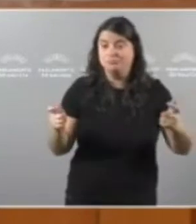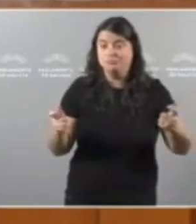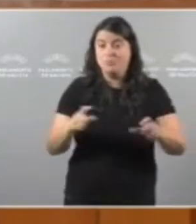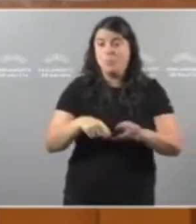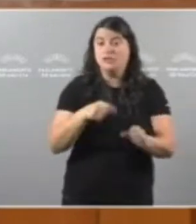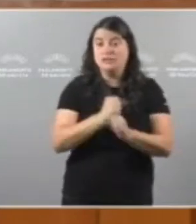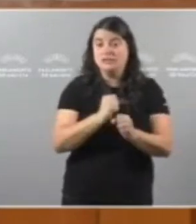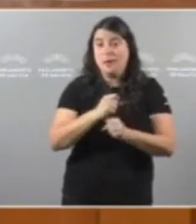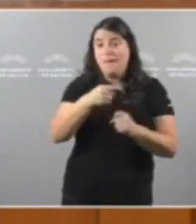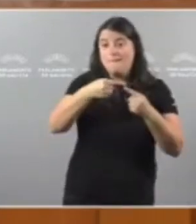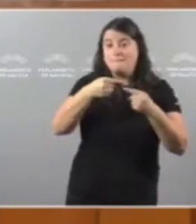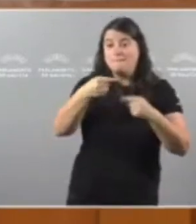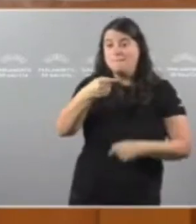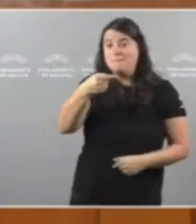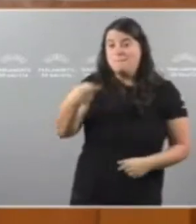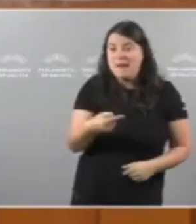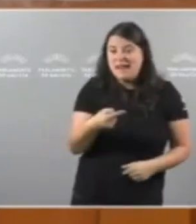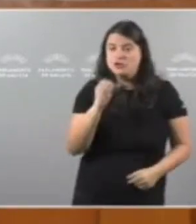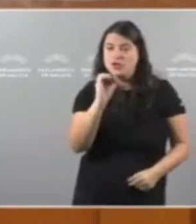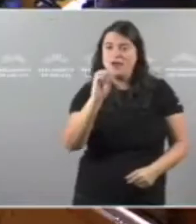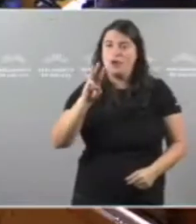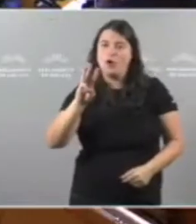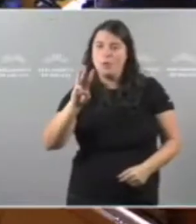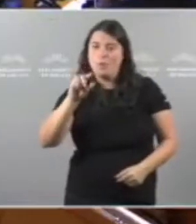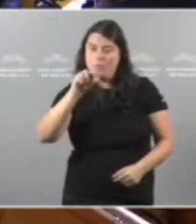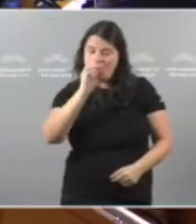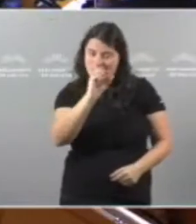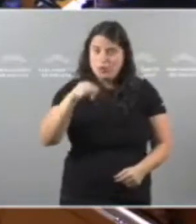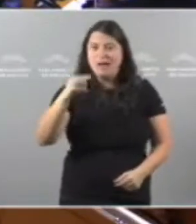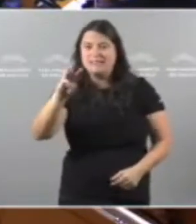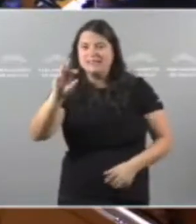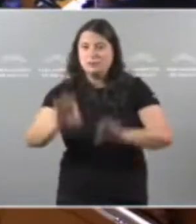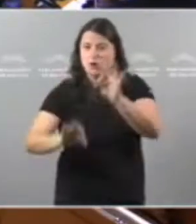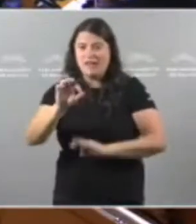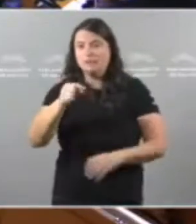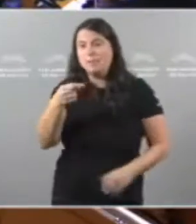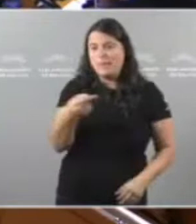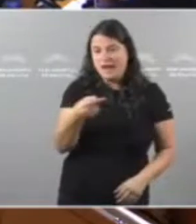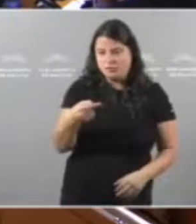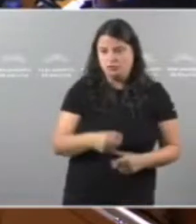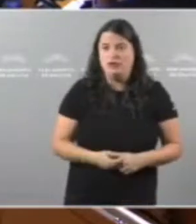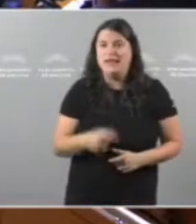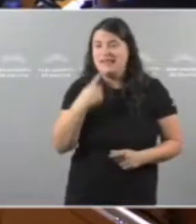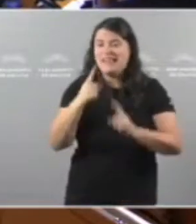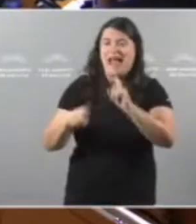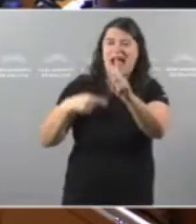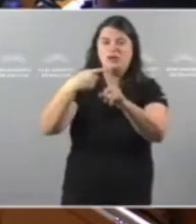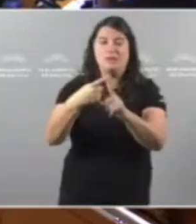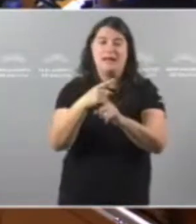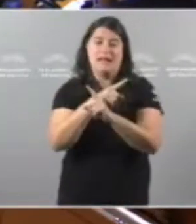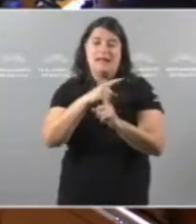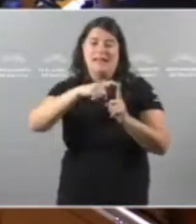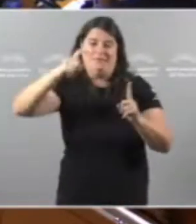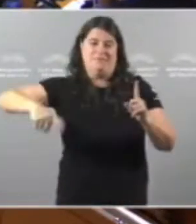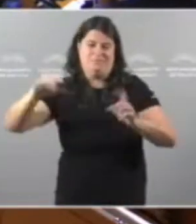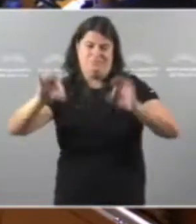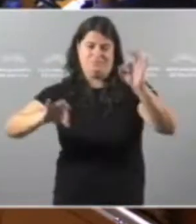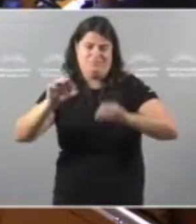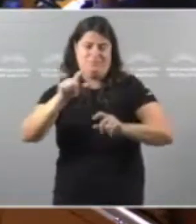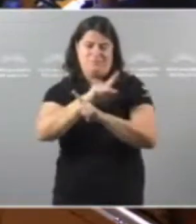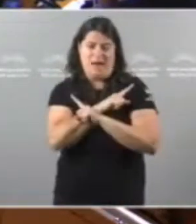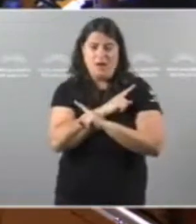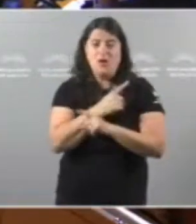menos 0,3% E presumen de que a taxa de paro do ano que ven vai ser do 10%